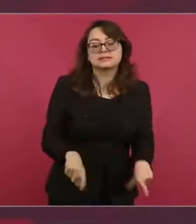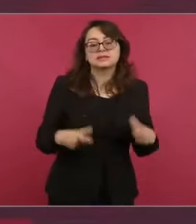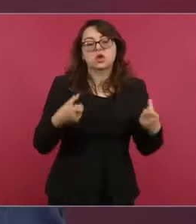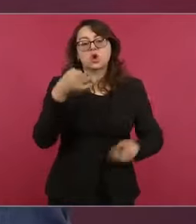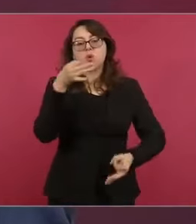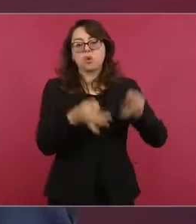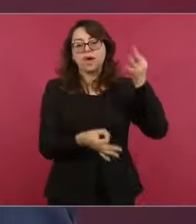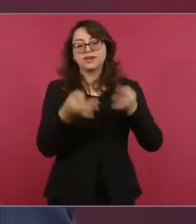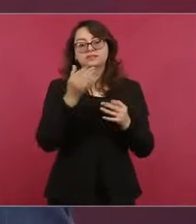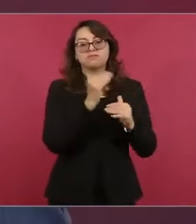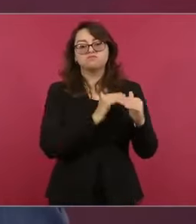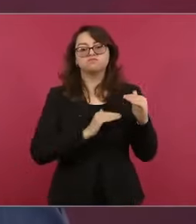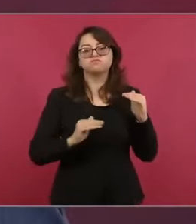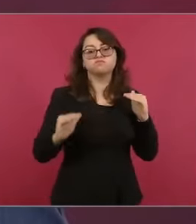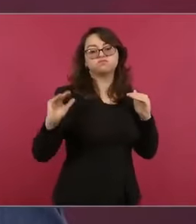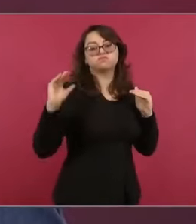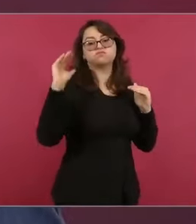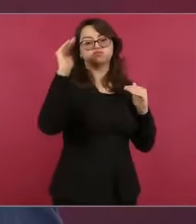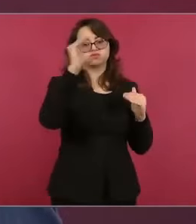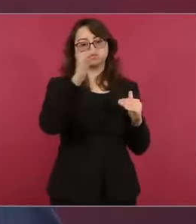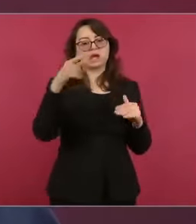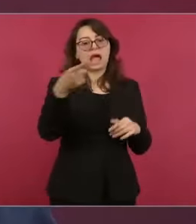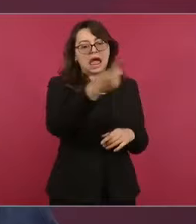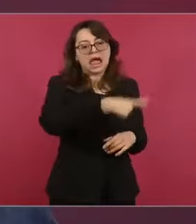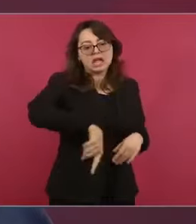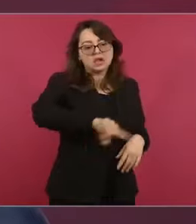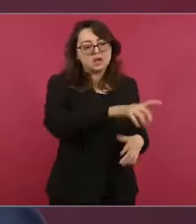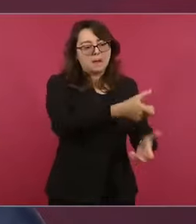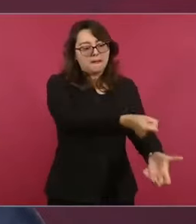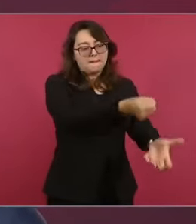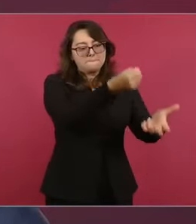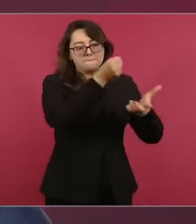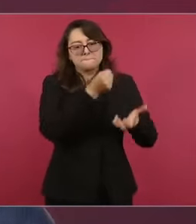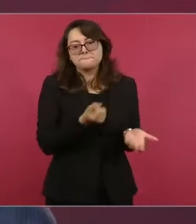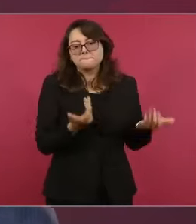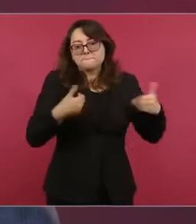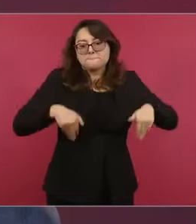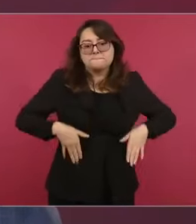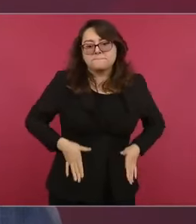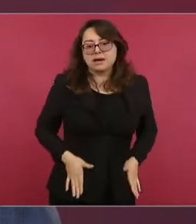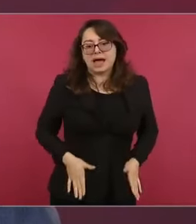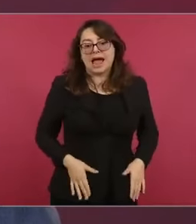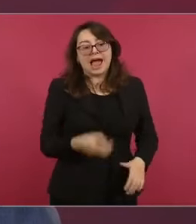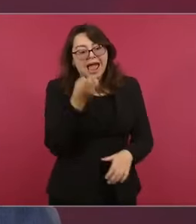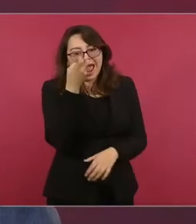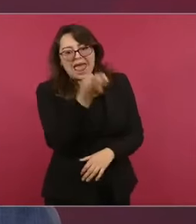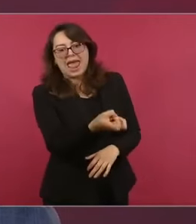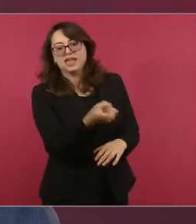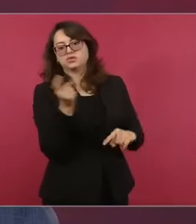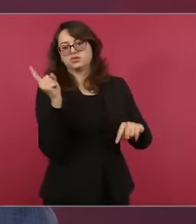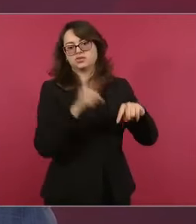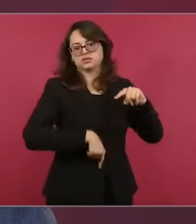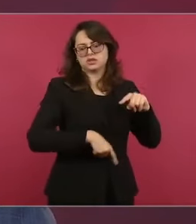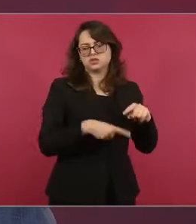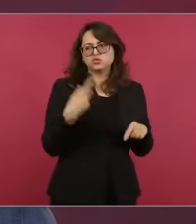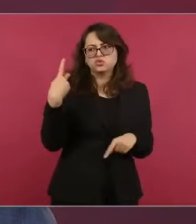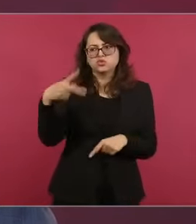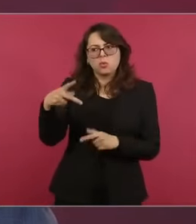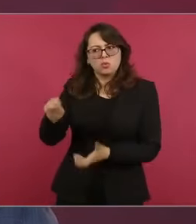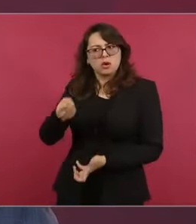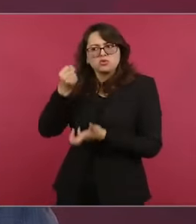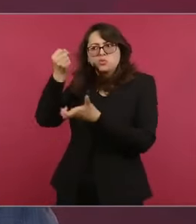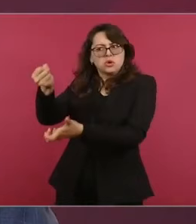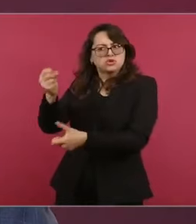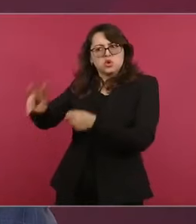es ofensivo para el pueblo. ¿Qué pasa si se